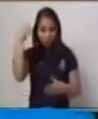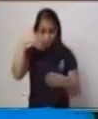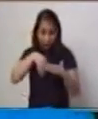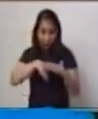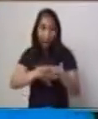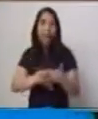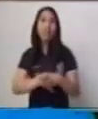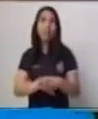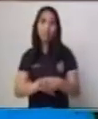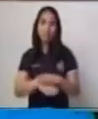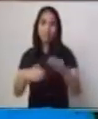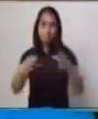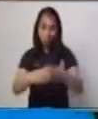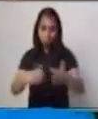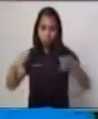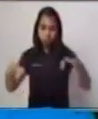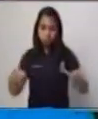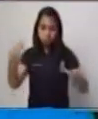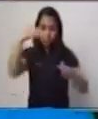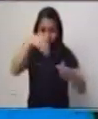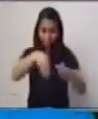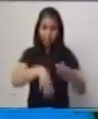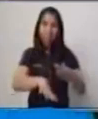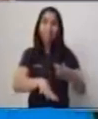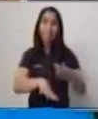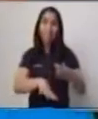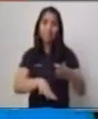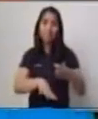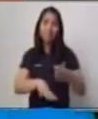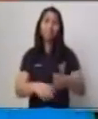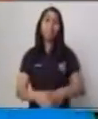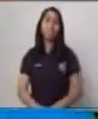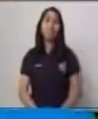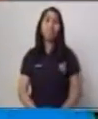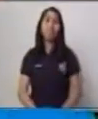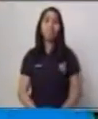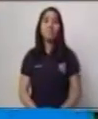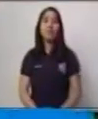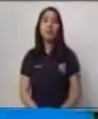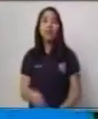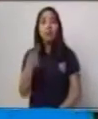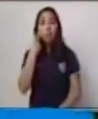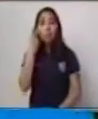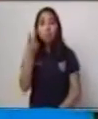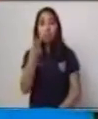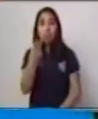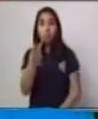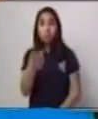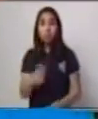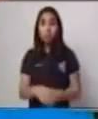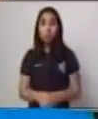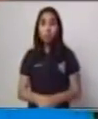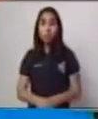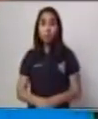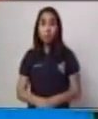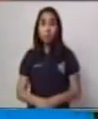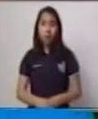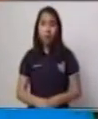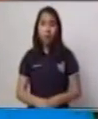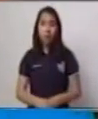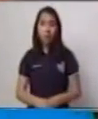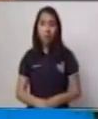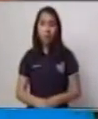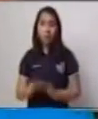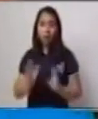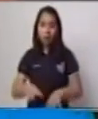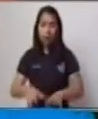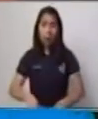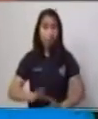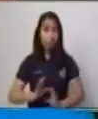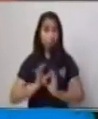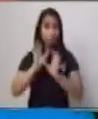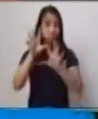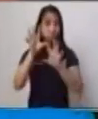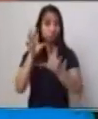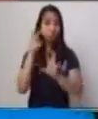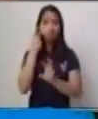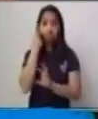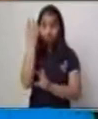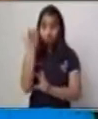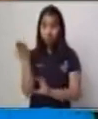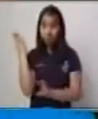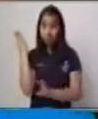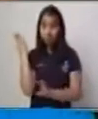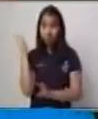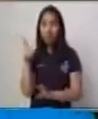tiene un volumen bastante modelado,